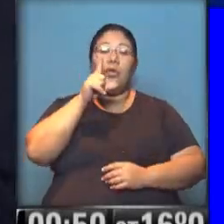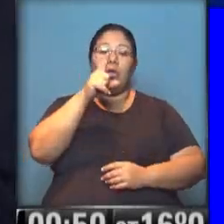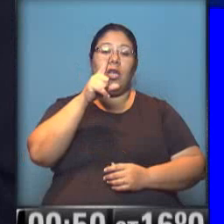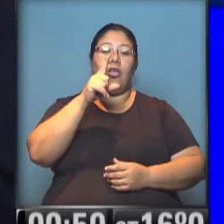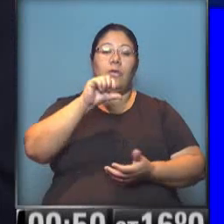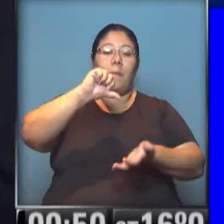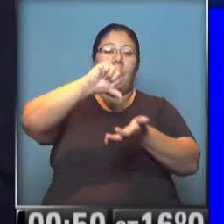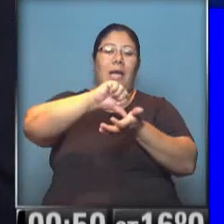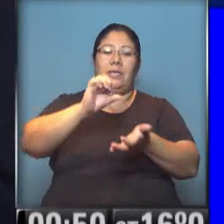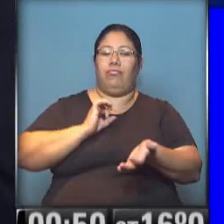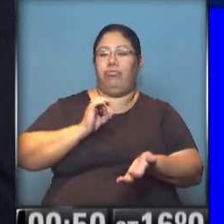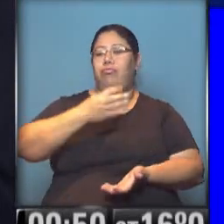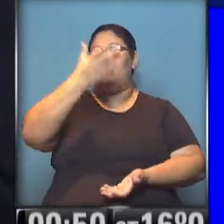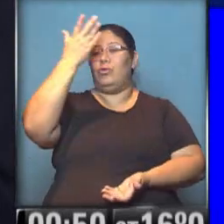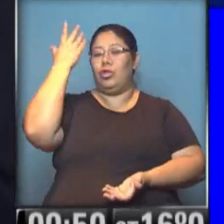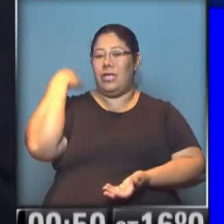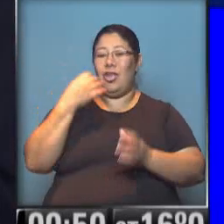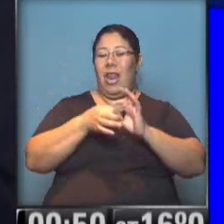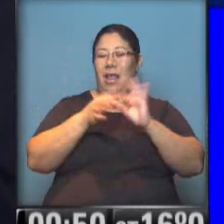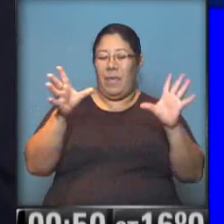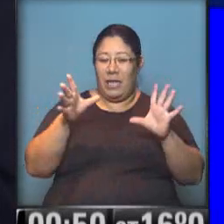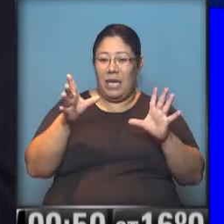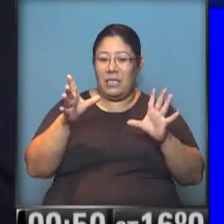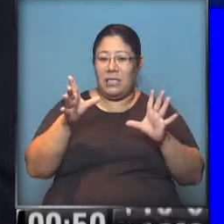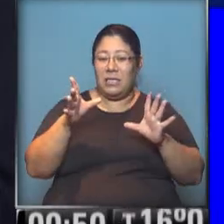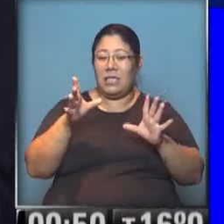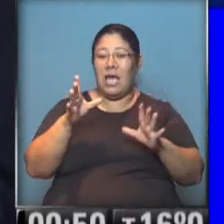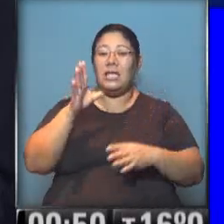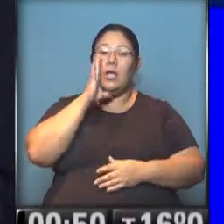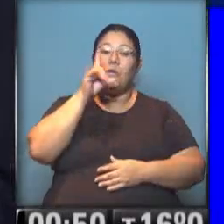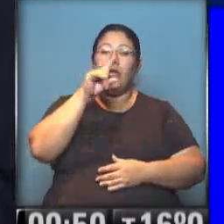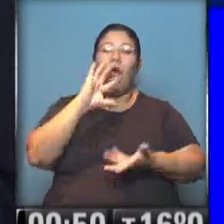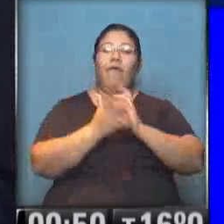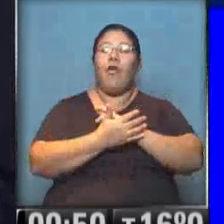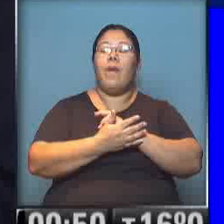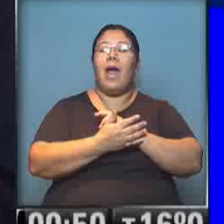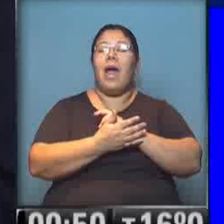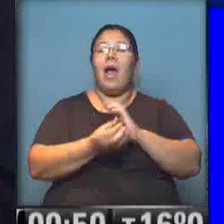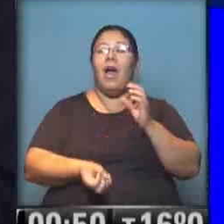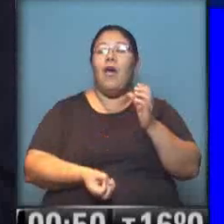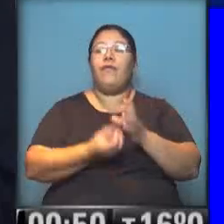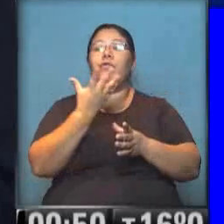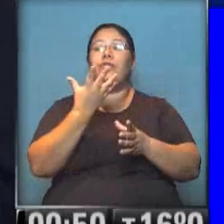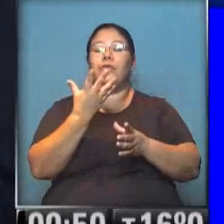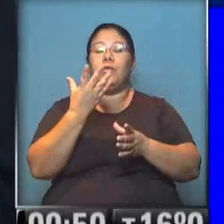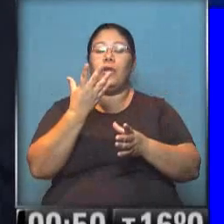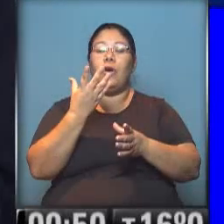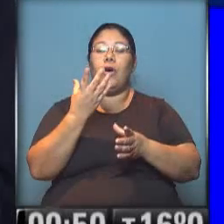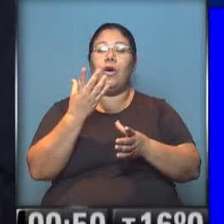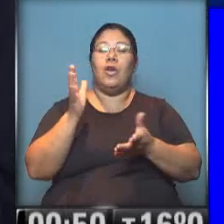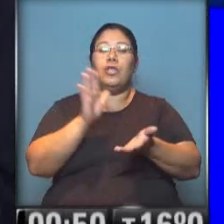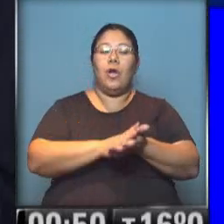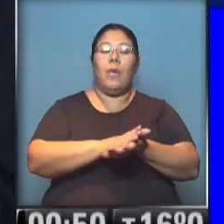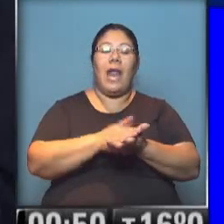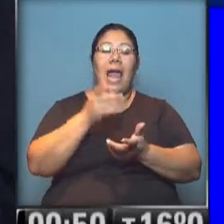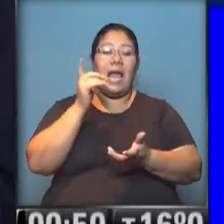país, incluso desde antes, digamos, desde antes de la independencia norteamericana, un país que se fundó sobre la base de la esclavitud y